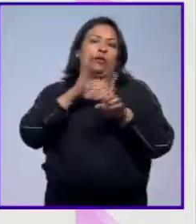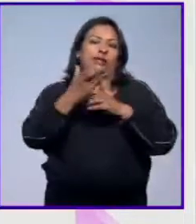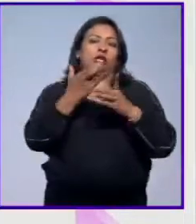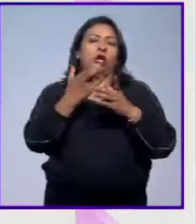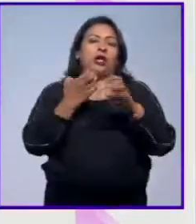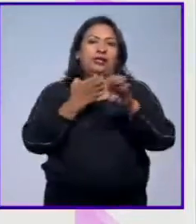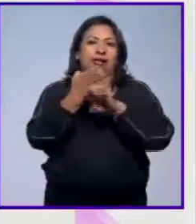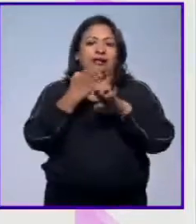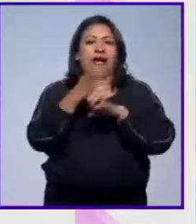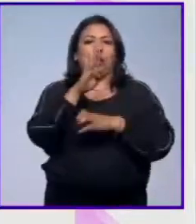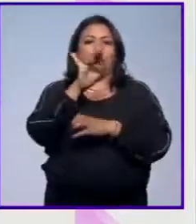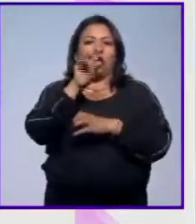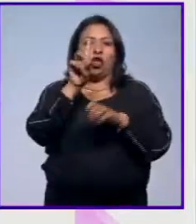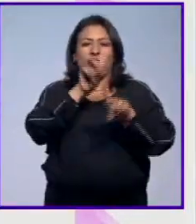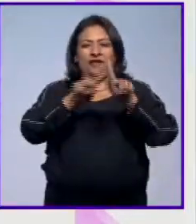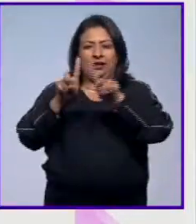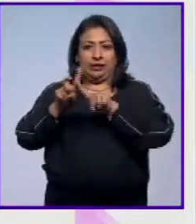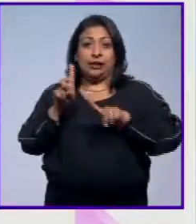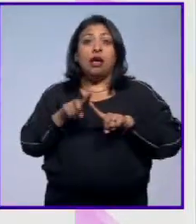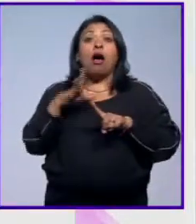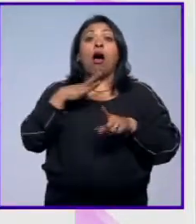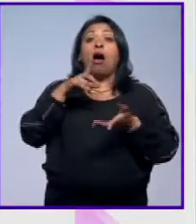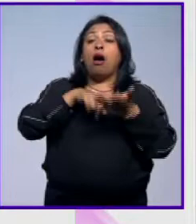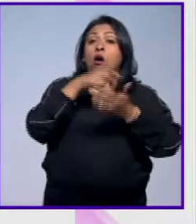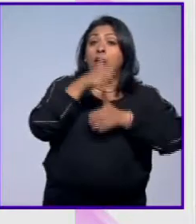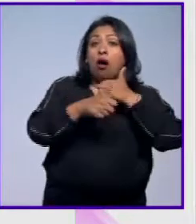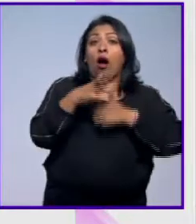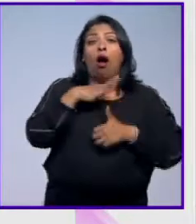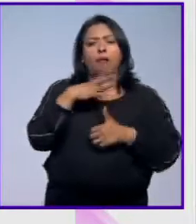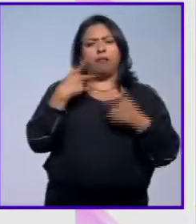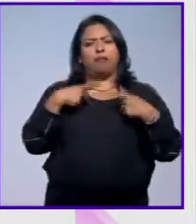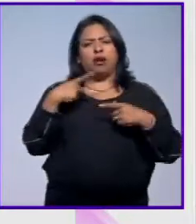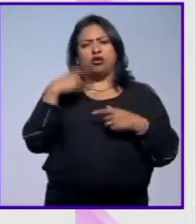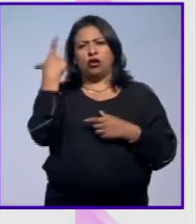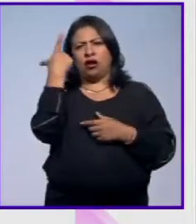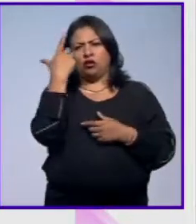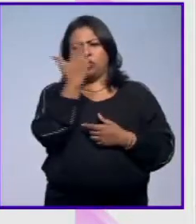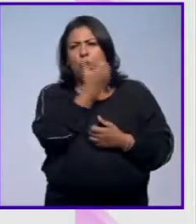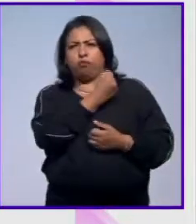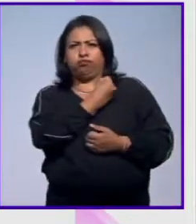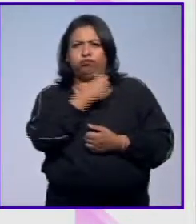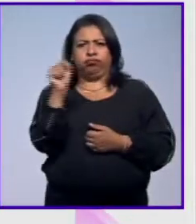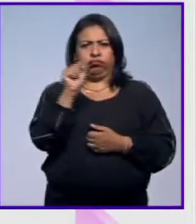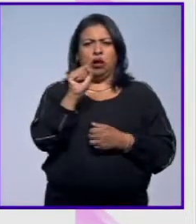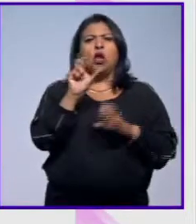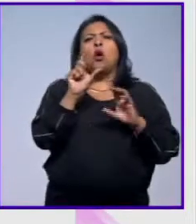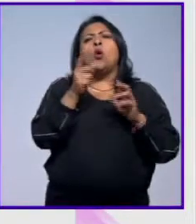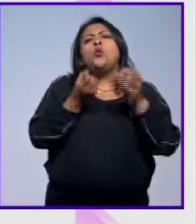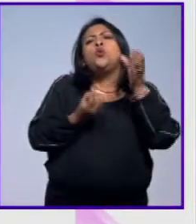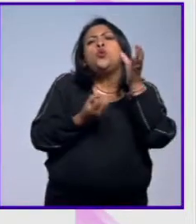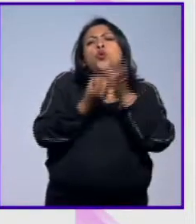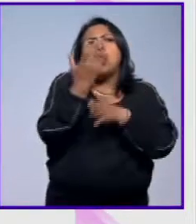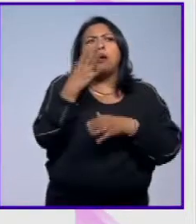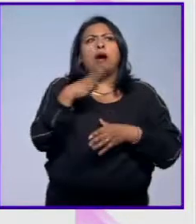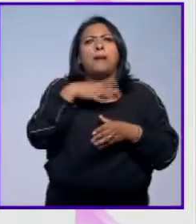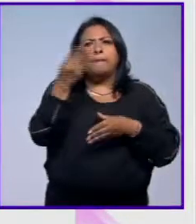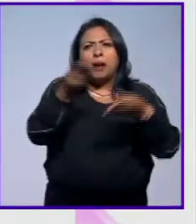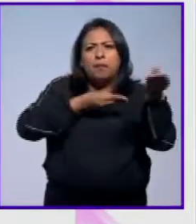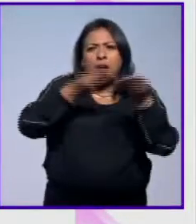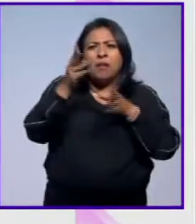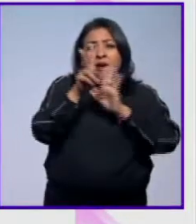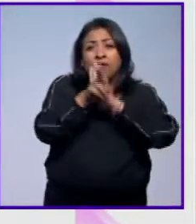Biodiversidad. Al concurso respondieron tanto fotógrafos experimentados como amateurs. Es una recolección de videos que,